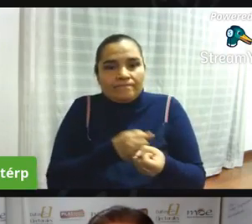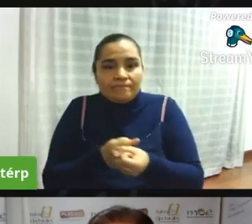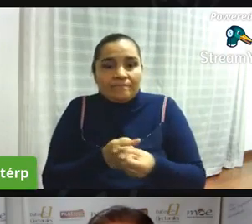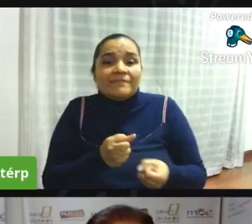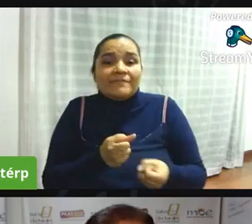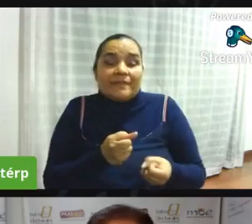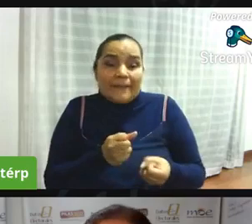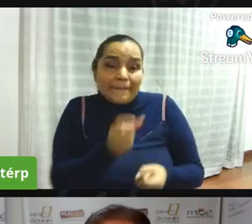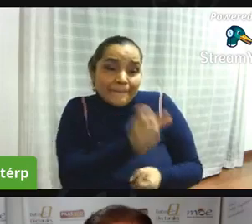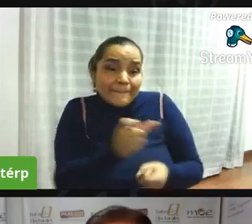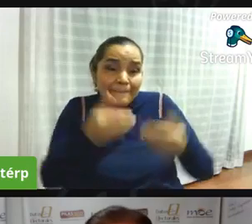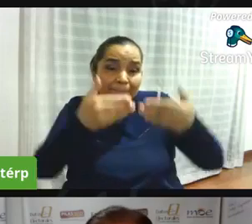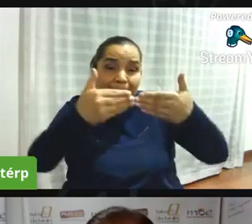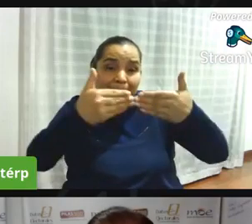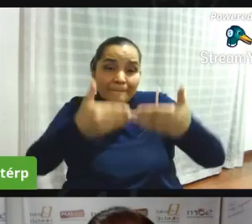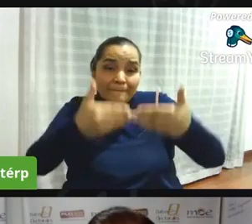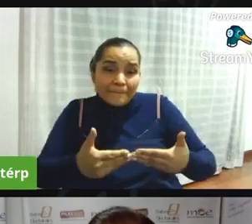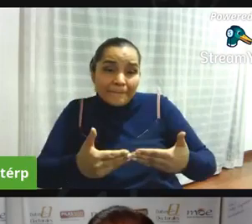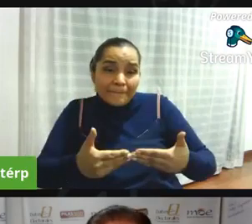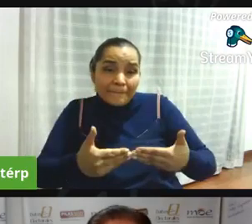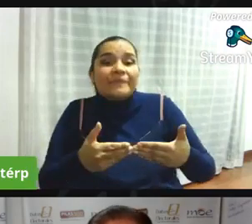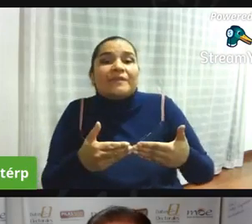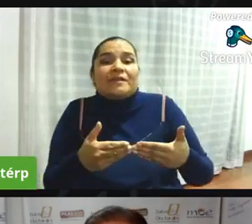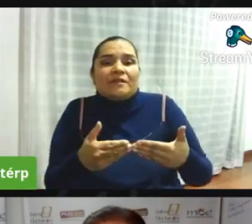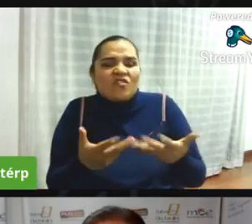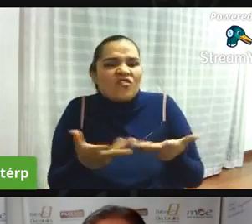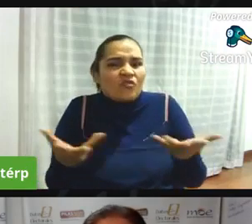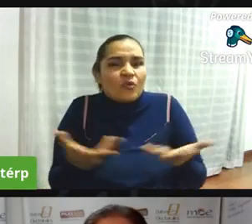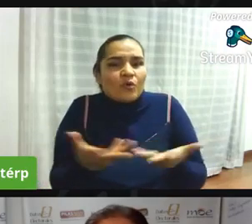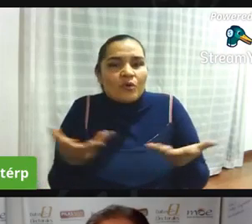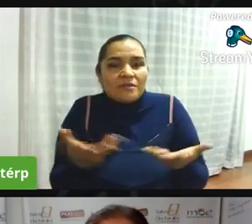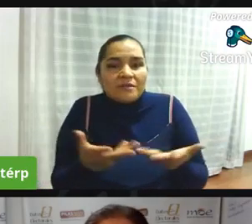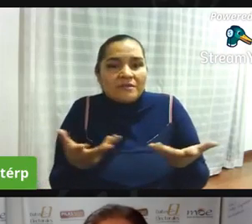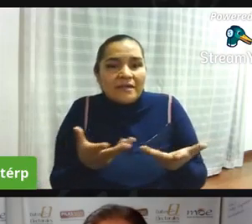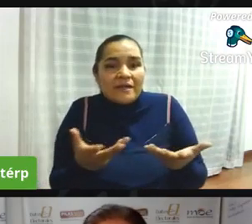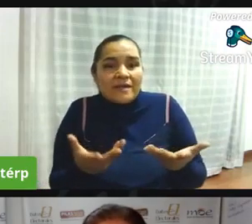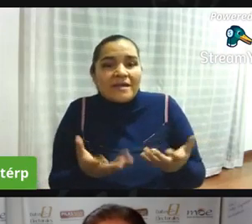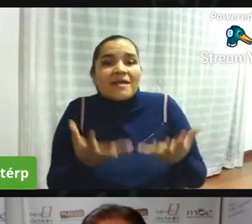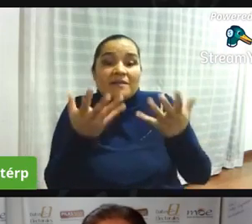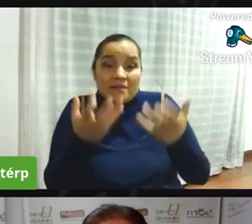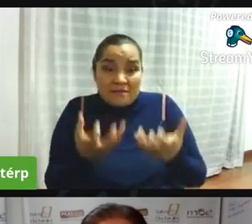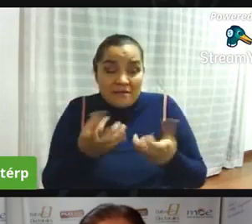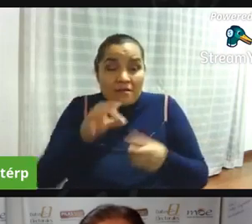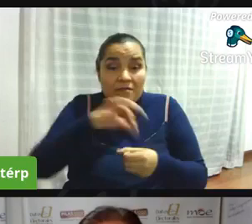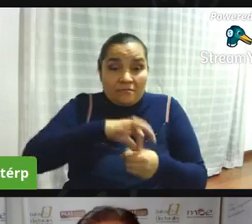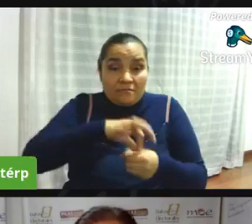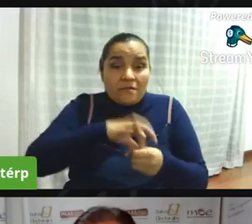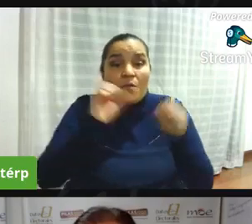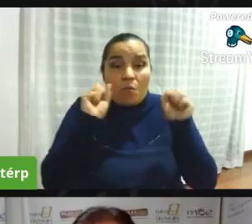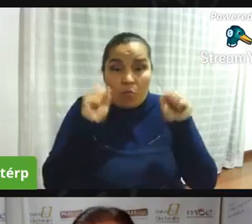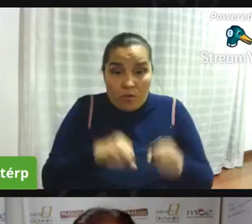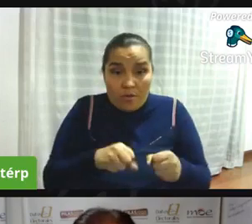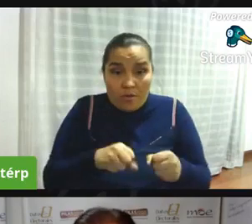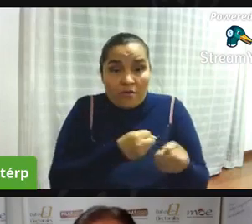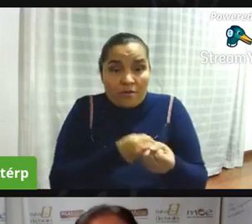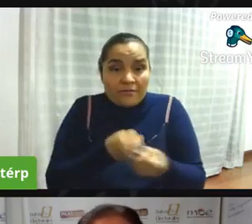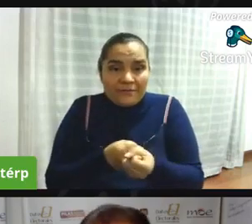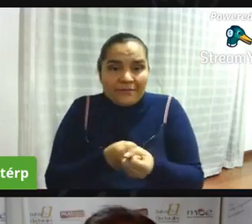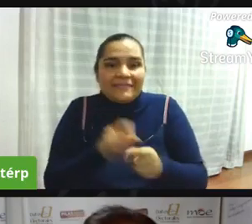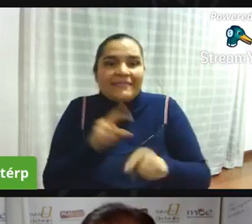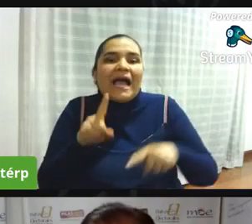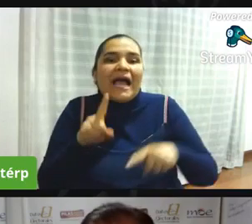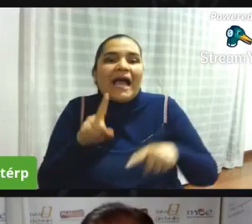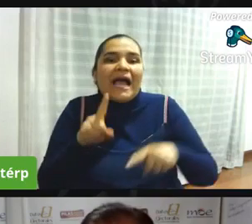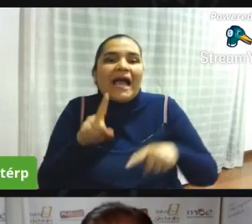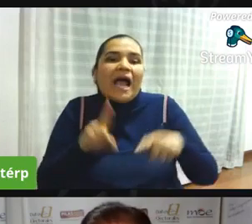discapacidad no se encuentran por fuera de la posibilidad de representación real a veces solamente generamos ayudas para que